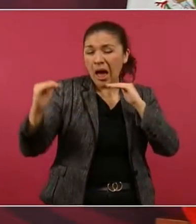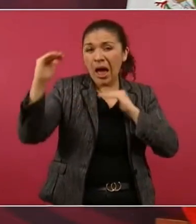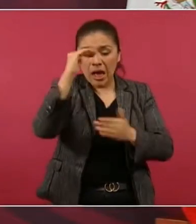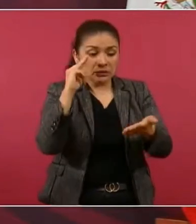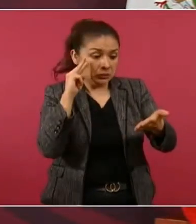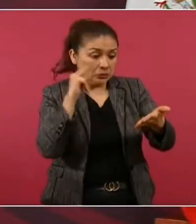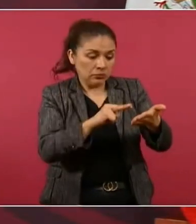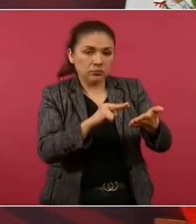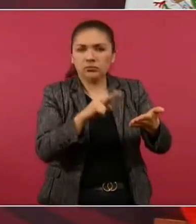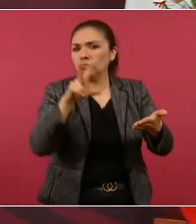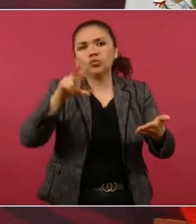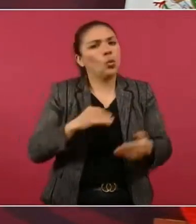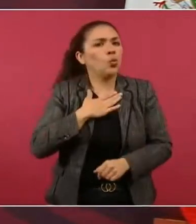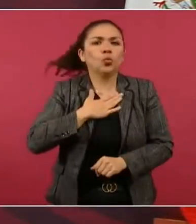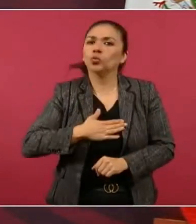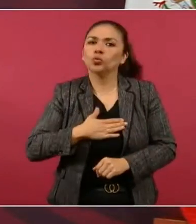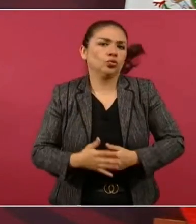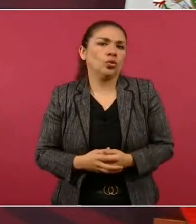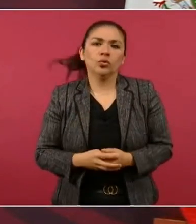pues es una injusticia.